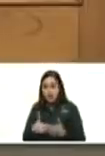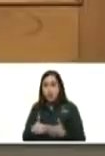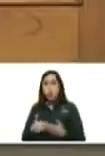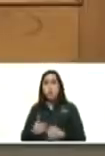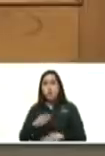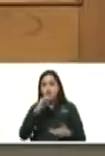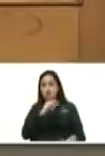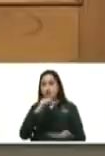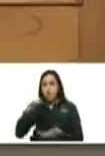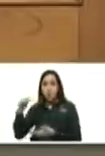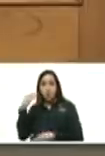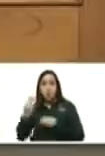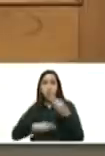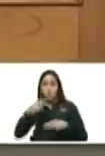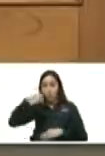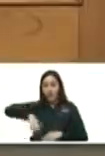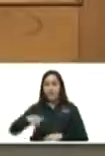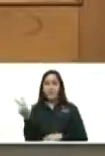barriles